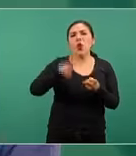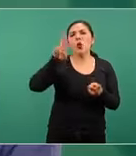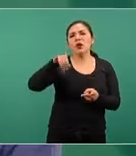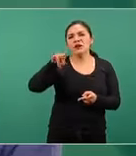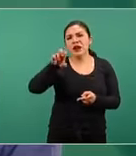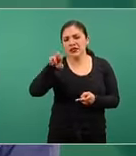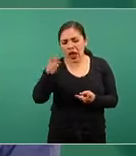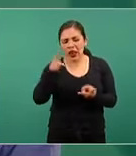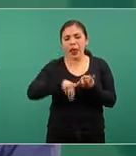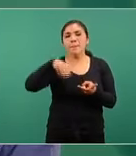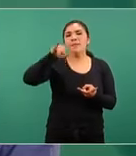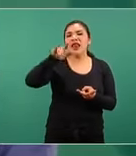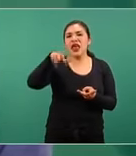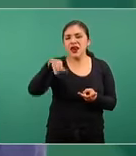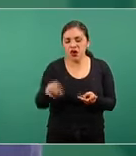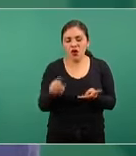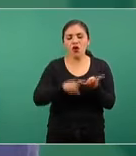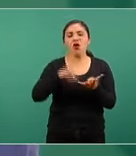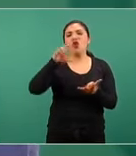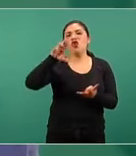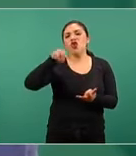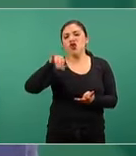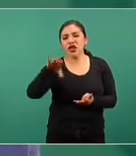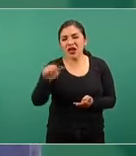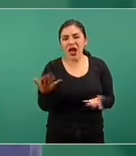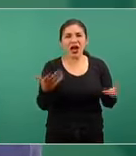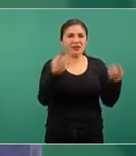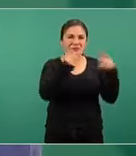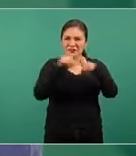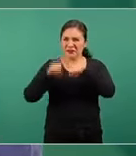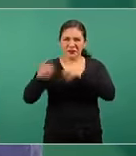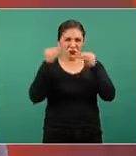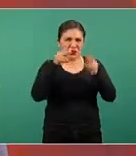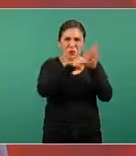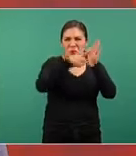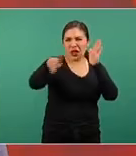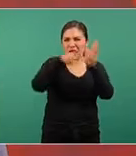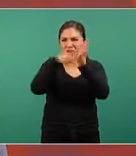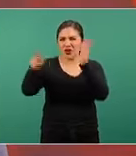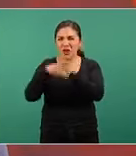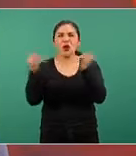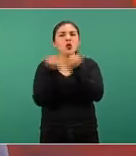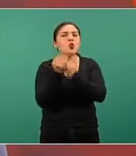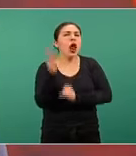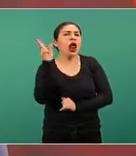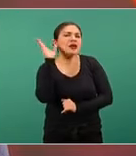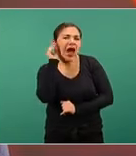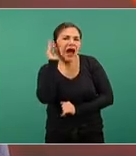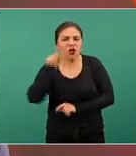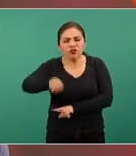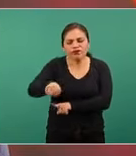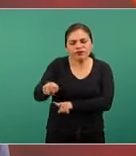Milenio Crónica varios de los de circulación nacional y varias estaciones de radio